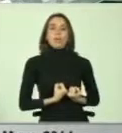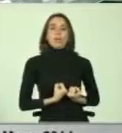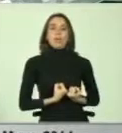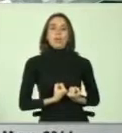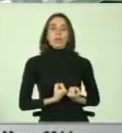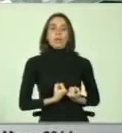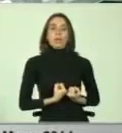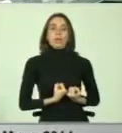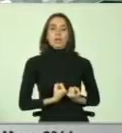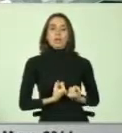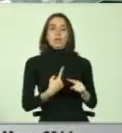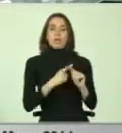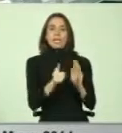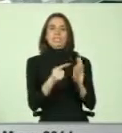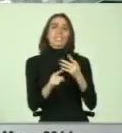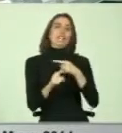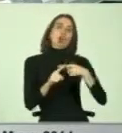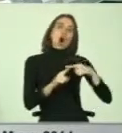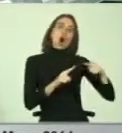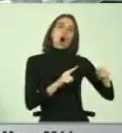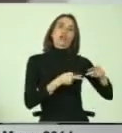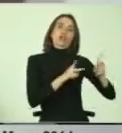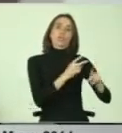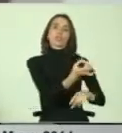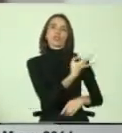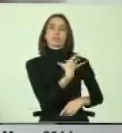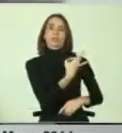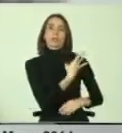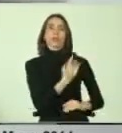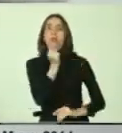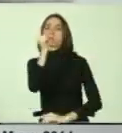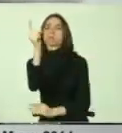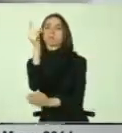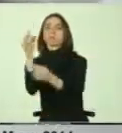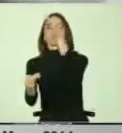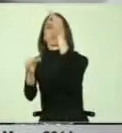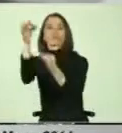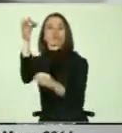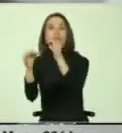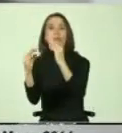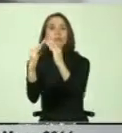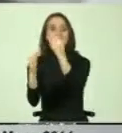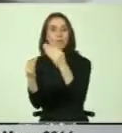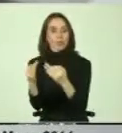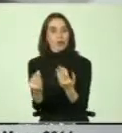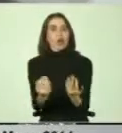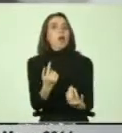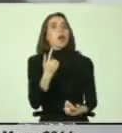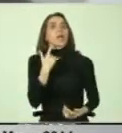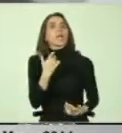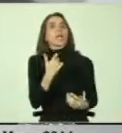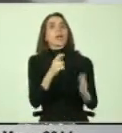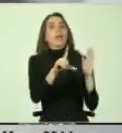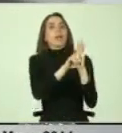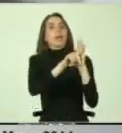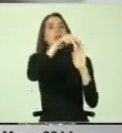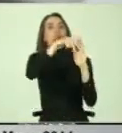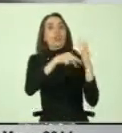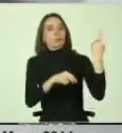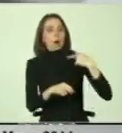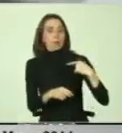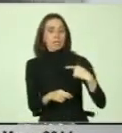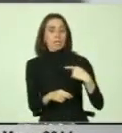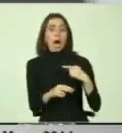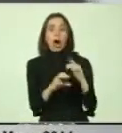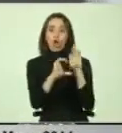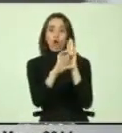digamos, exigir sus otros derechos que se han visto vulnerados ante los tribunales. ¿Qué normativa nos obliga? Bueno, nuestra constitución